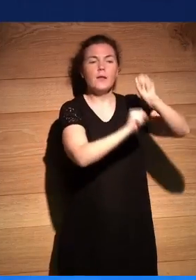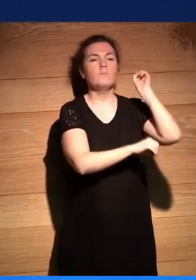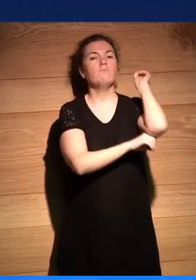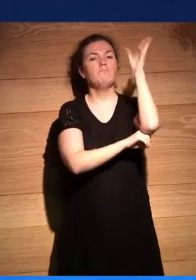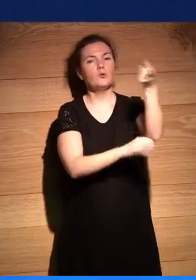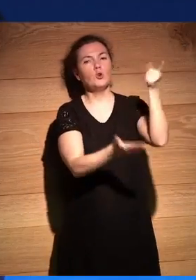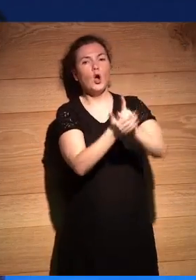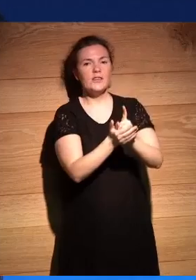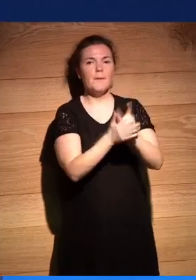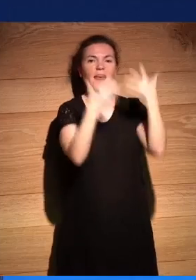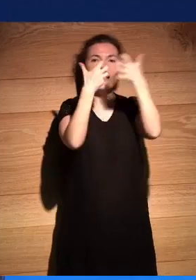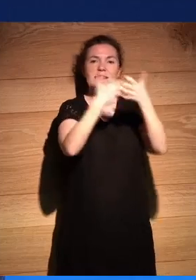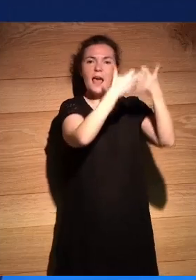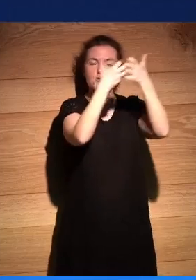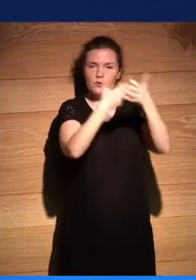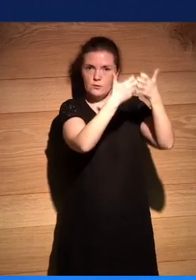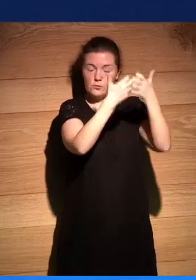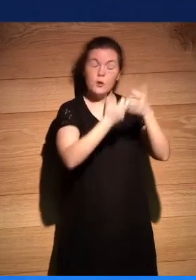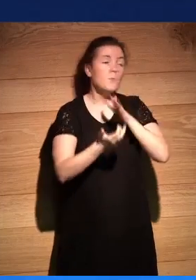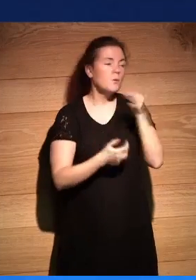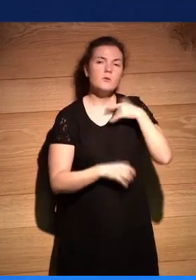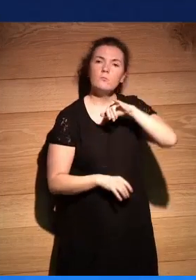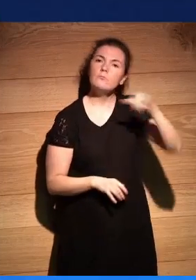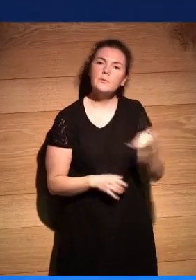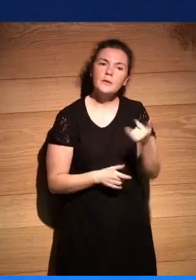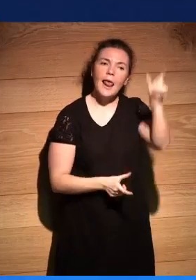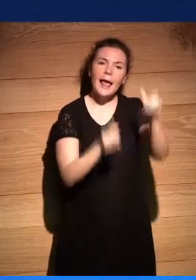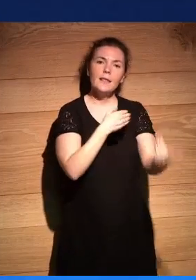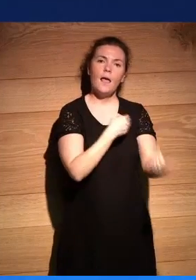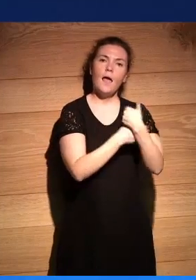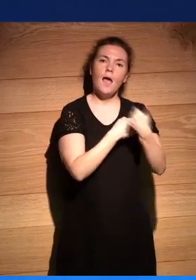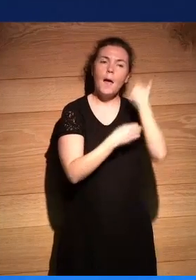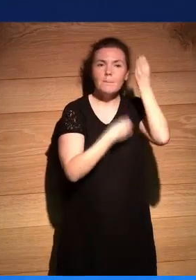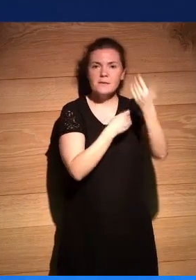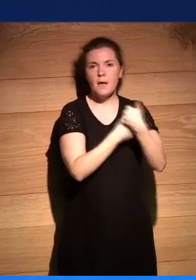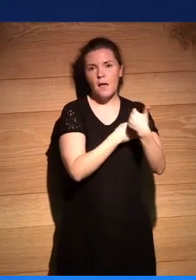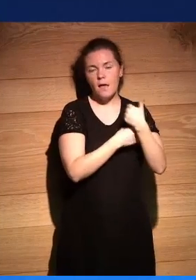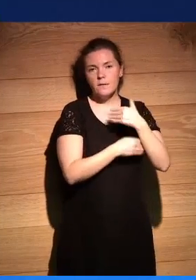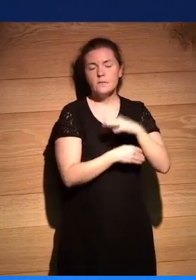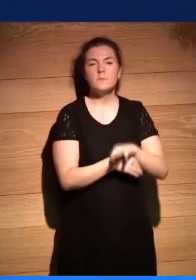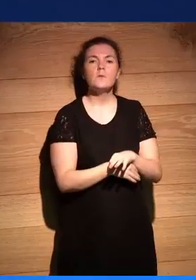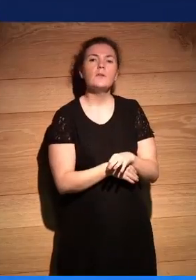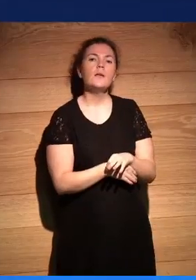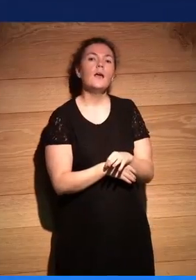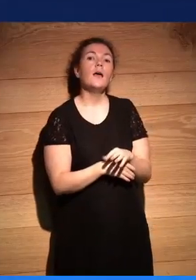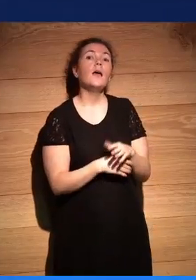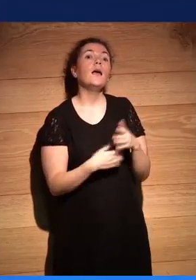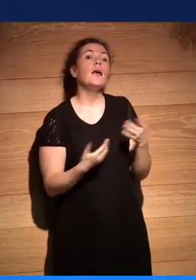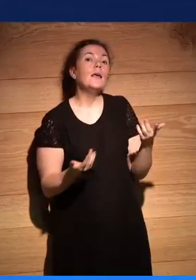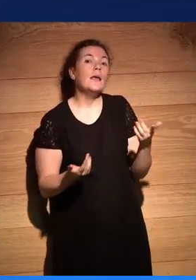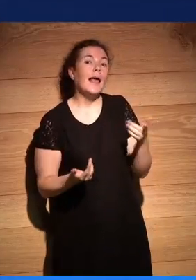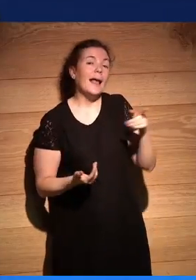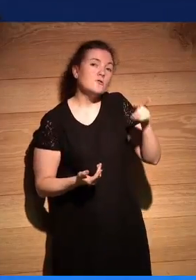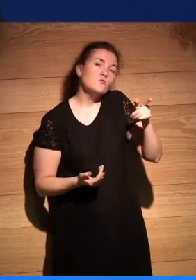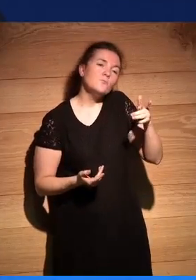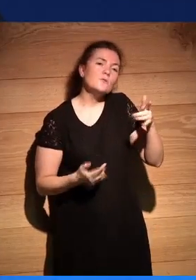Estados Unidos ¿no? porque estaban como muy cansados ya de que la gente pensara bueno la cosa incluso que también no deja